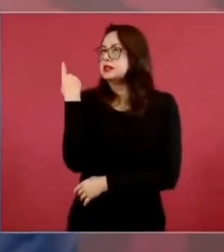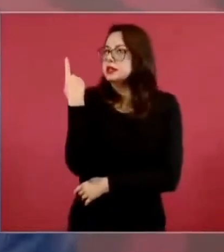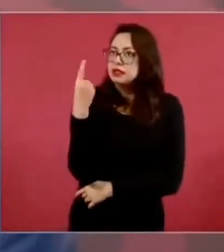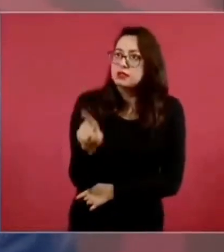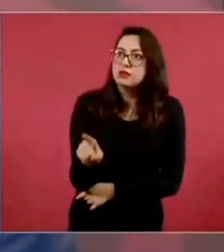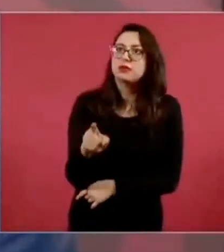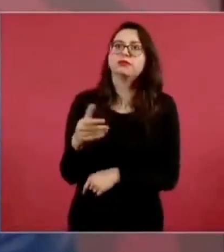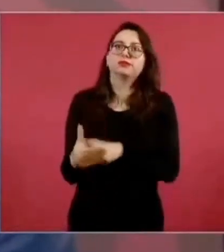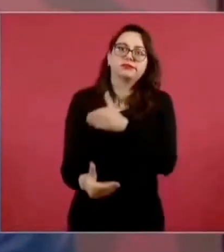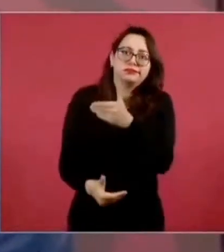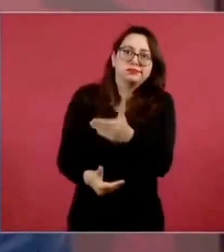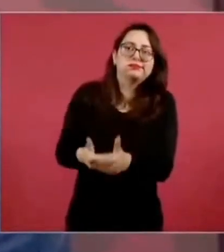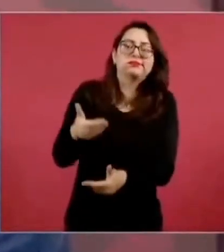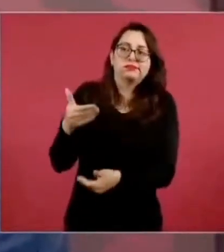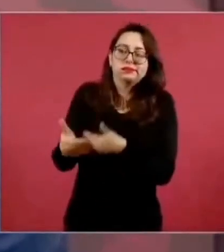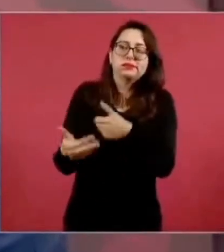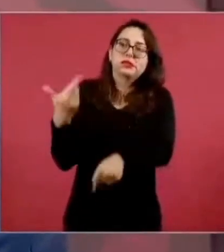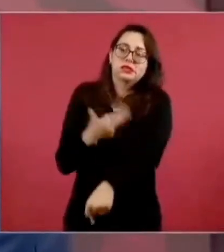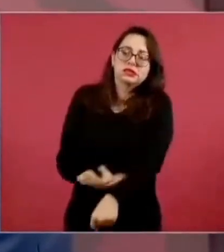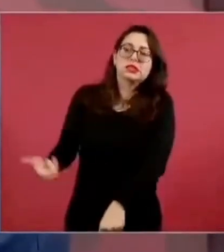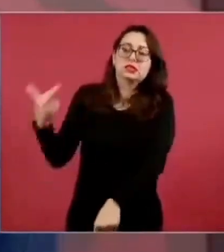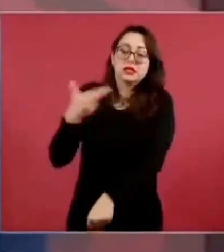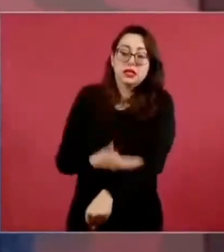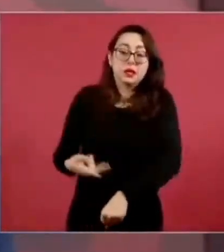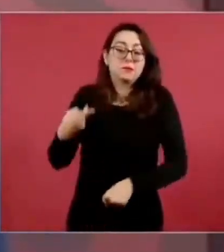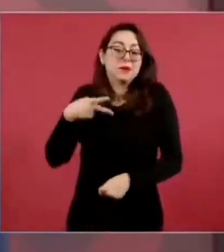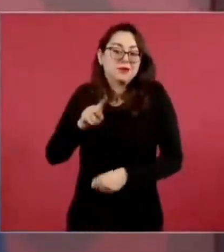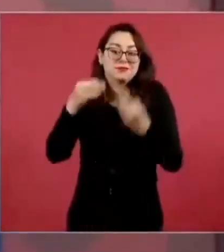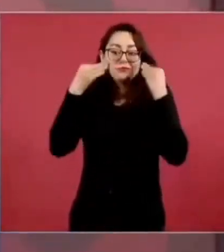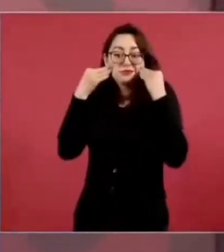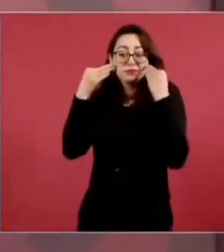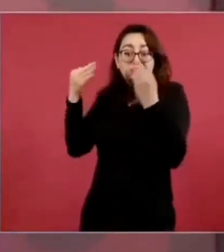que existe en el Poder Judicial y por eso urge